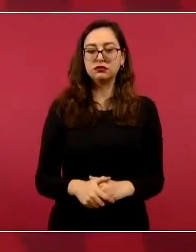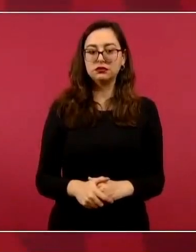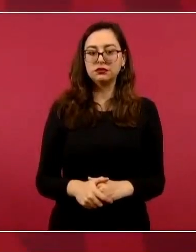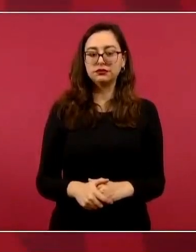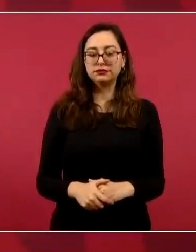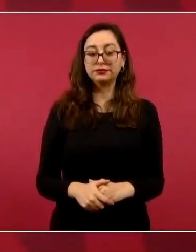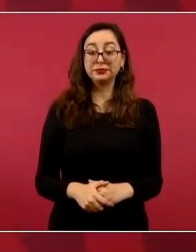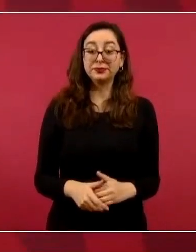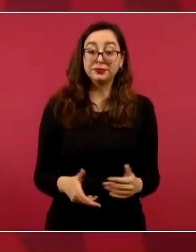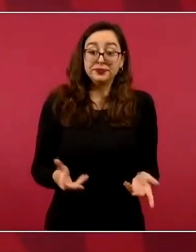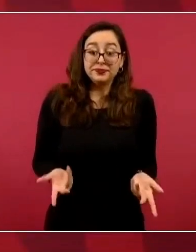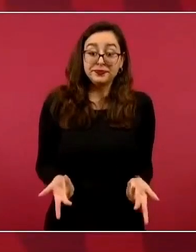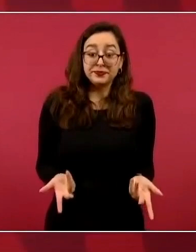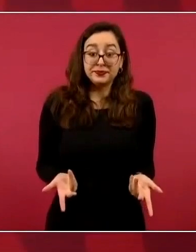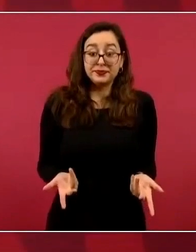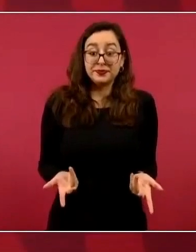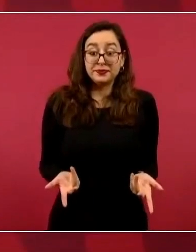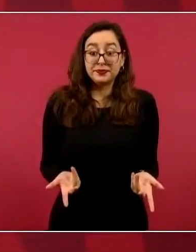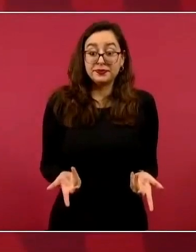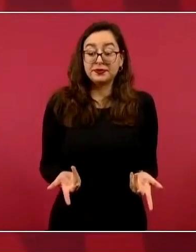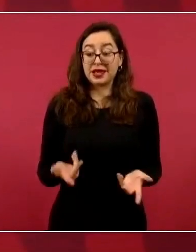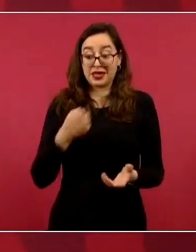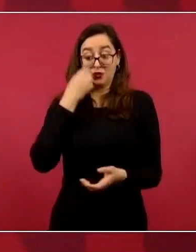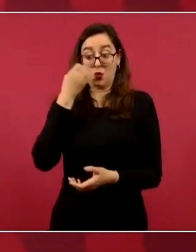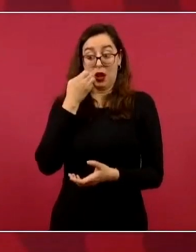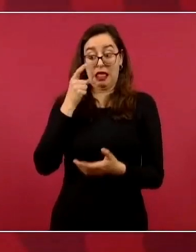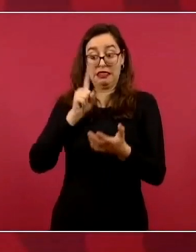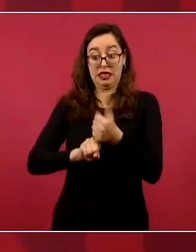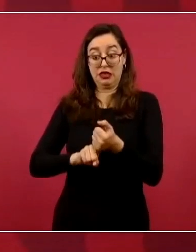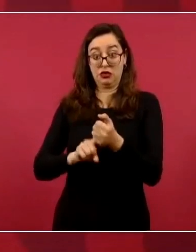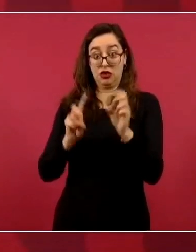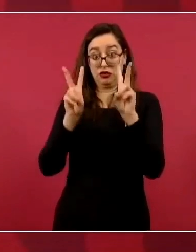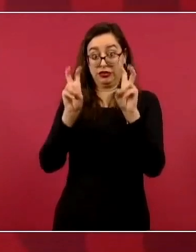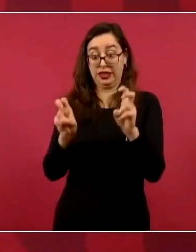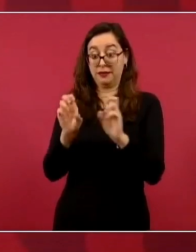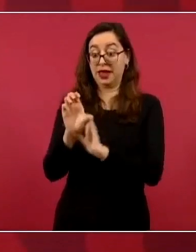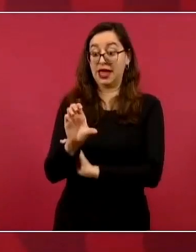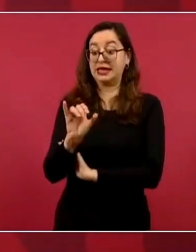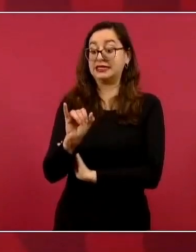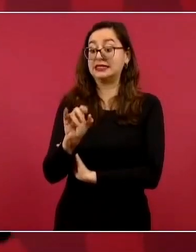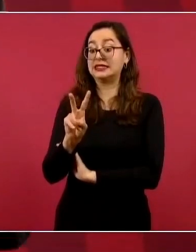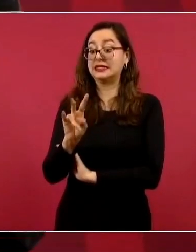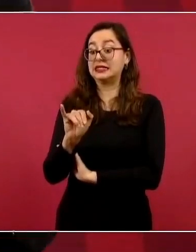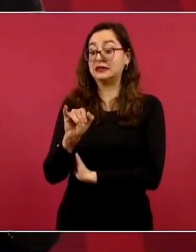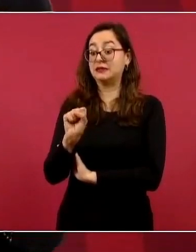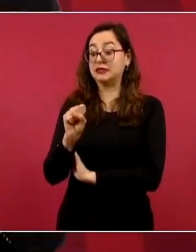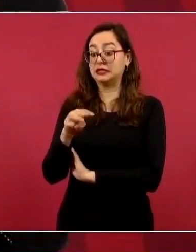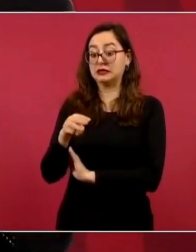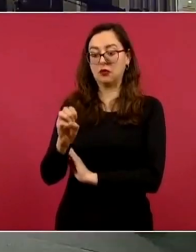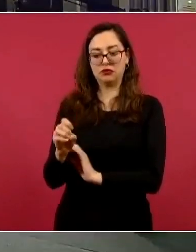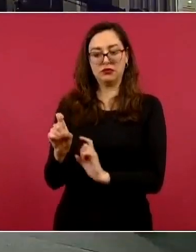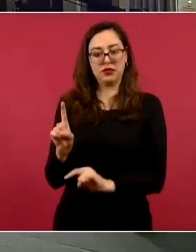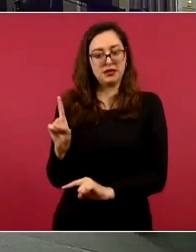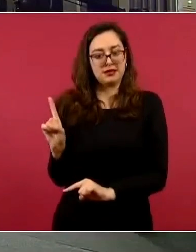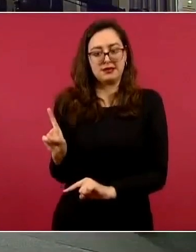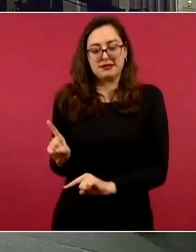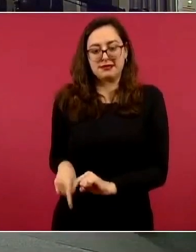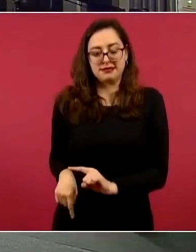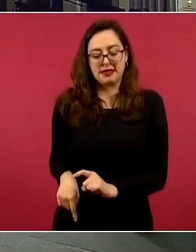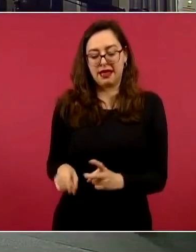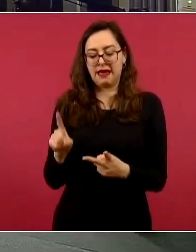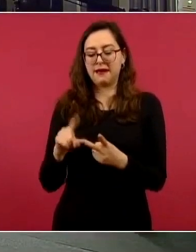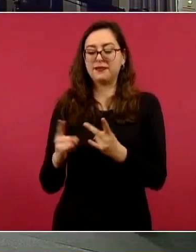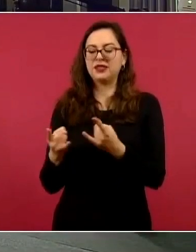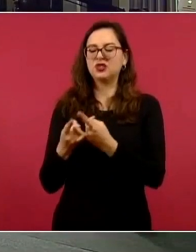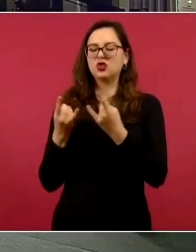Bueno, se suprimió el civismo, la historia se hizo a un lado,